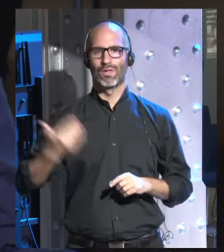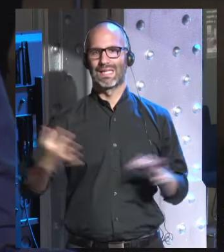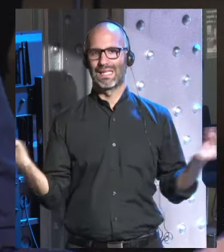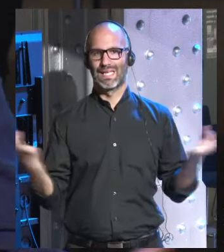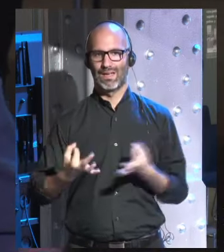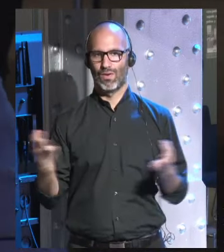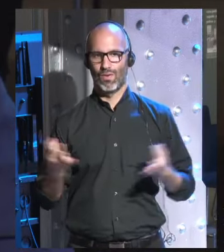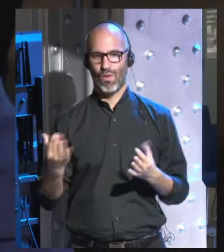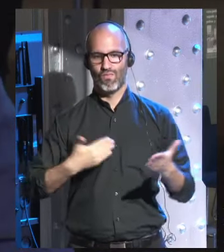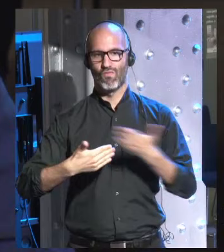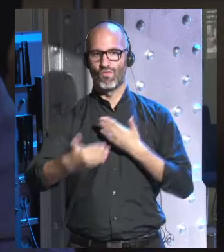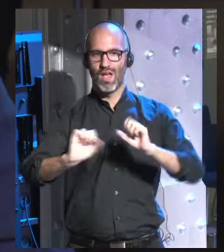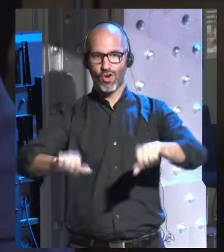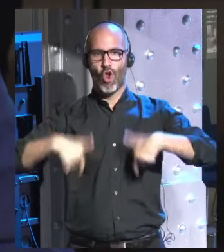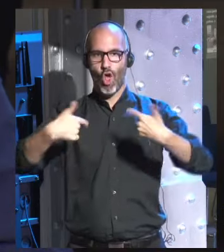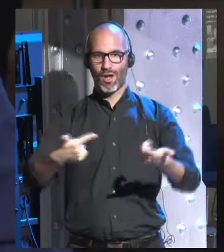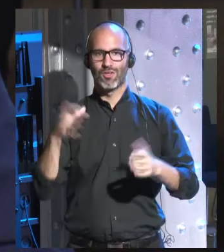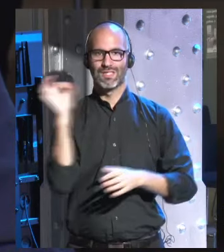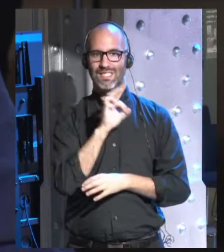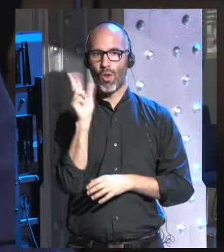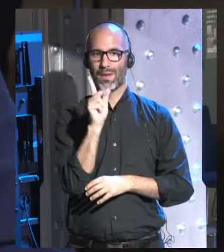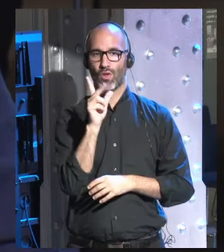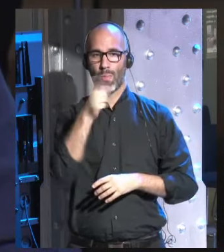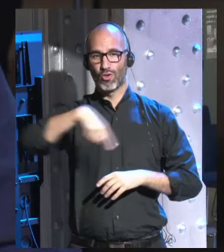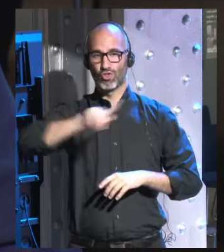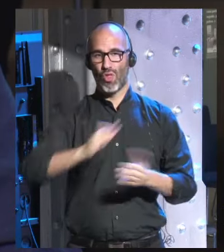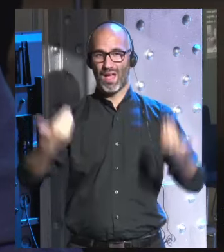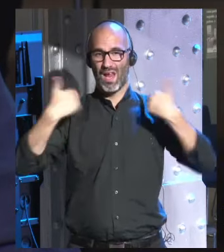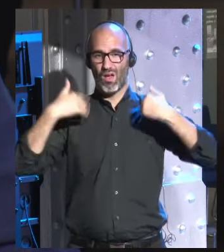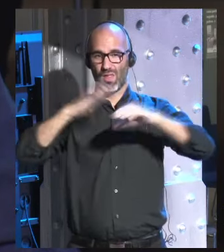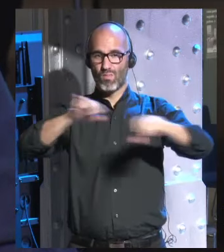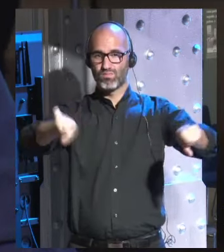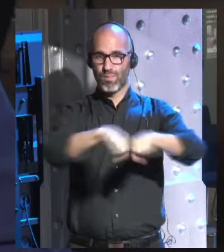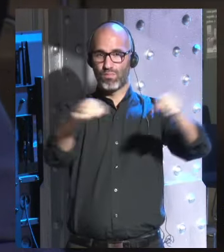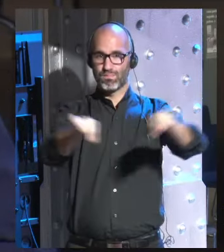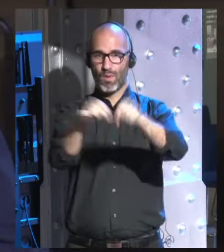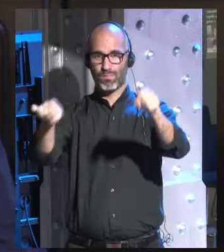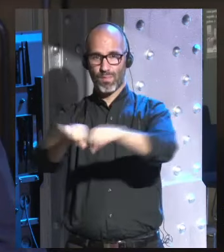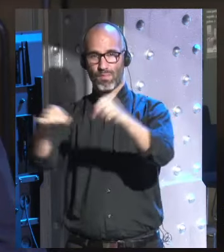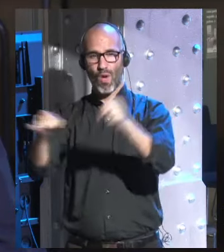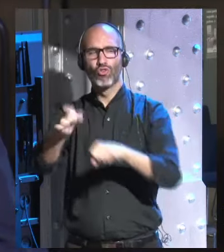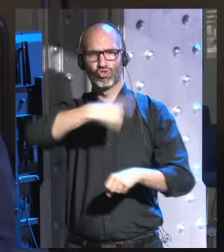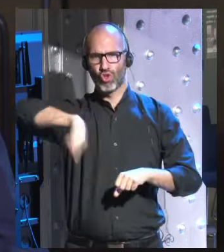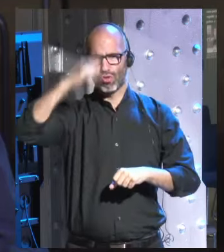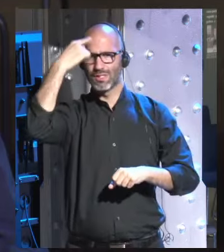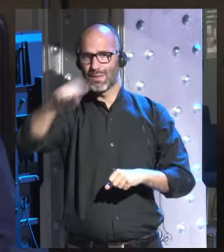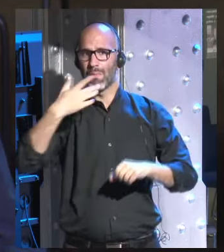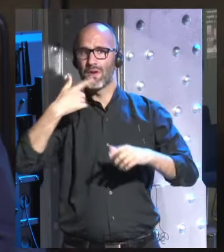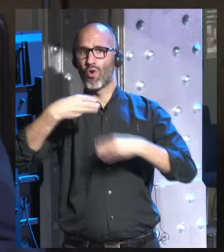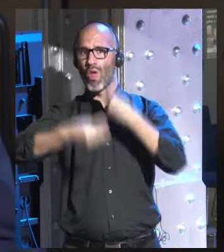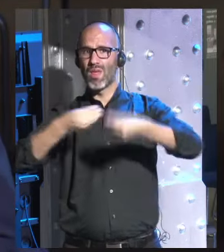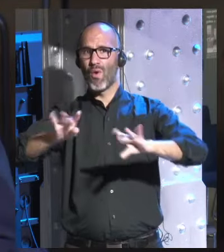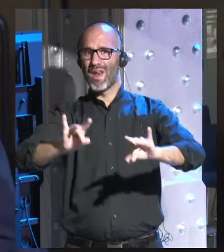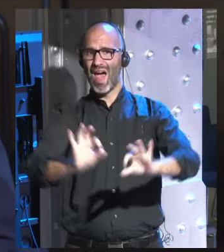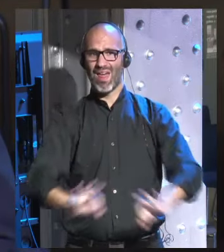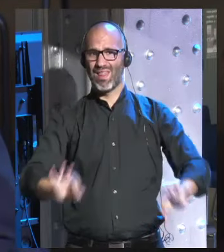problema ecológico en el siglo XXI porque lo estamos destruyendo ya y aunque lo sabemos no hacemos nada realmente